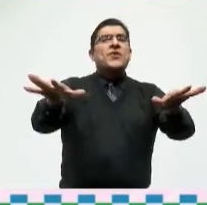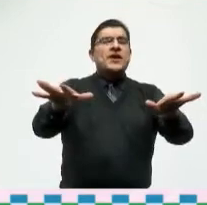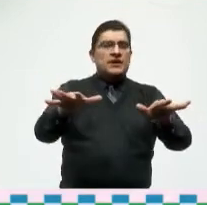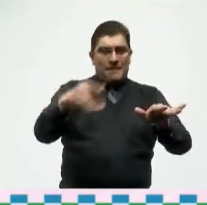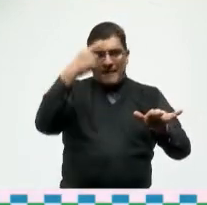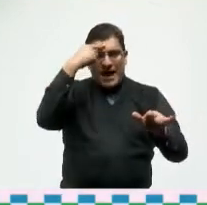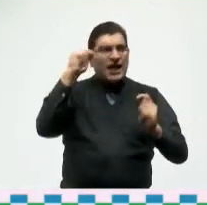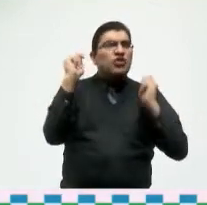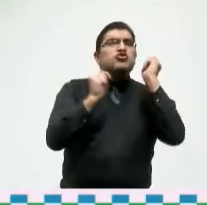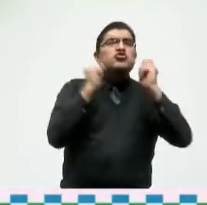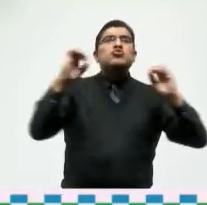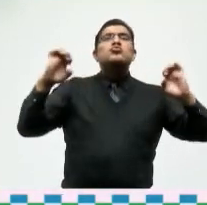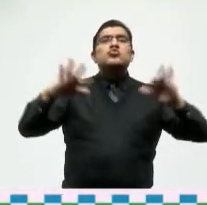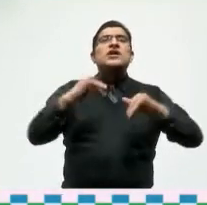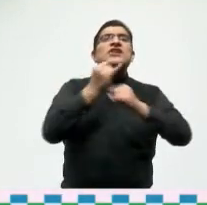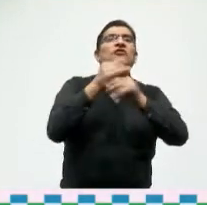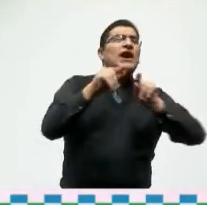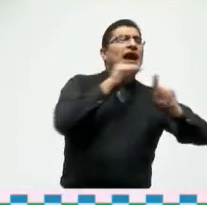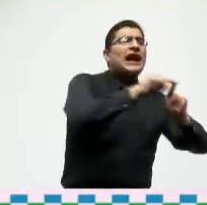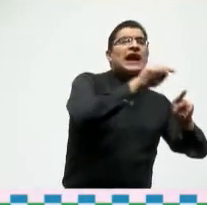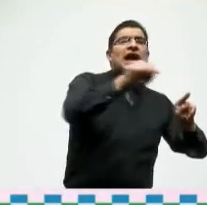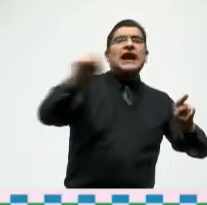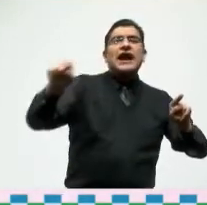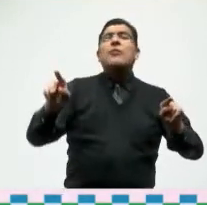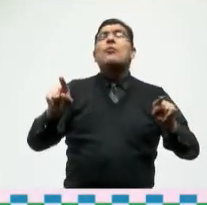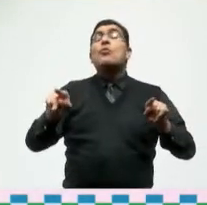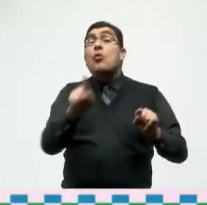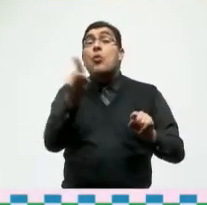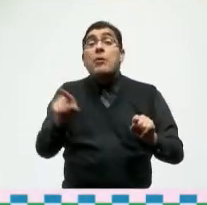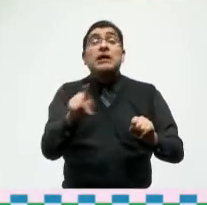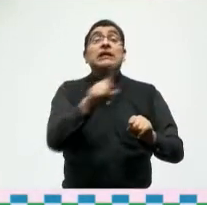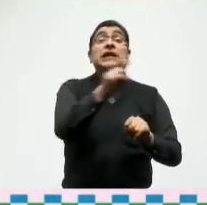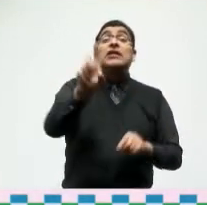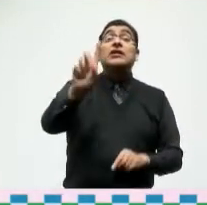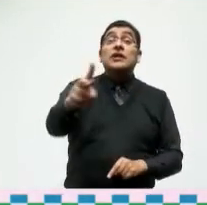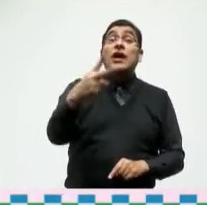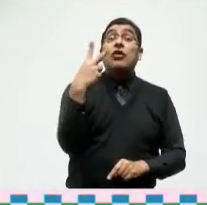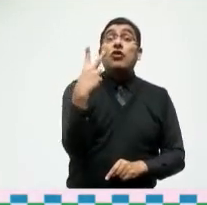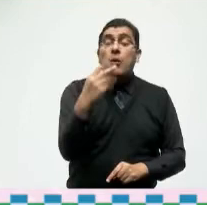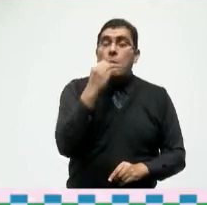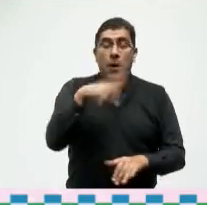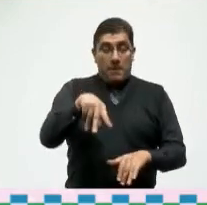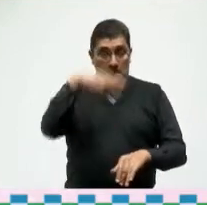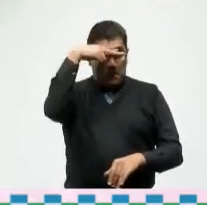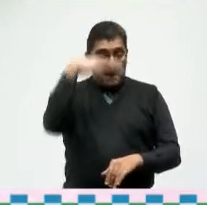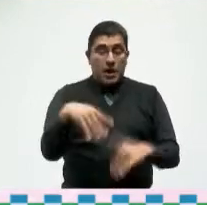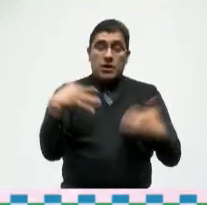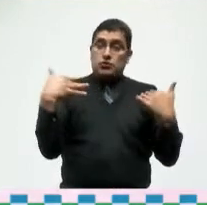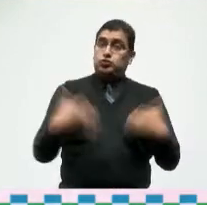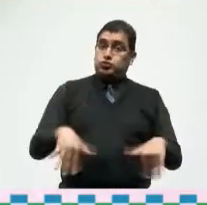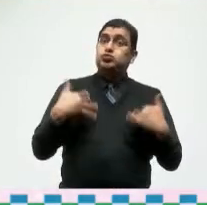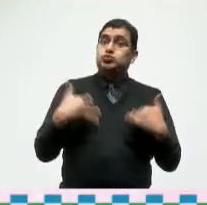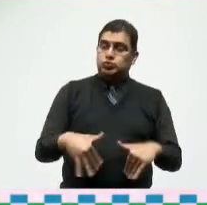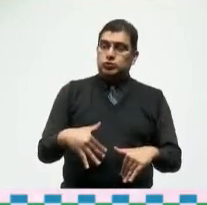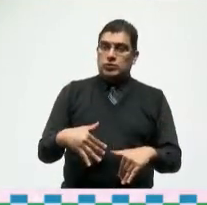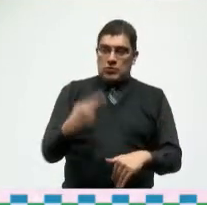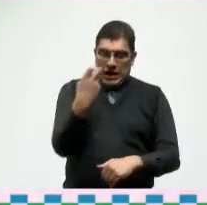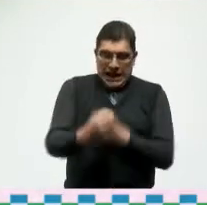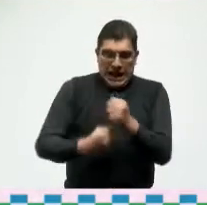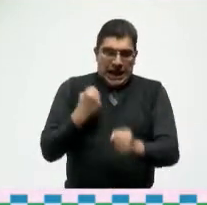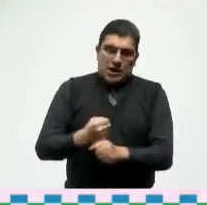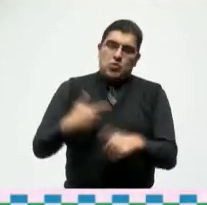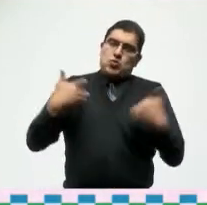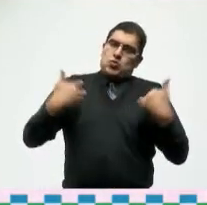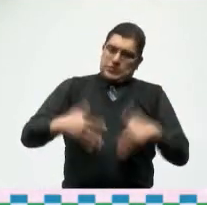oferta turística e información de cada uno de los 132 pueblos mágicos del país en un año como